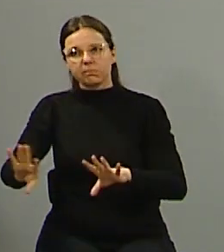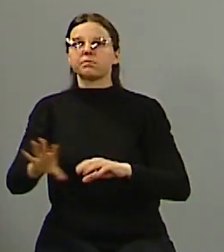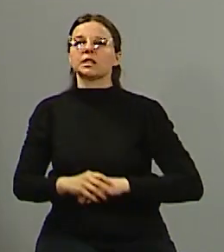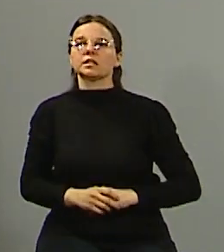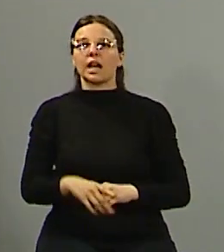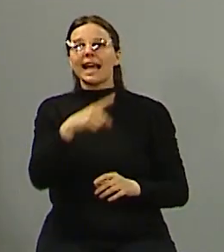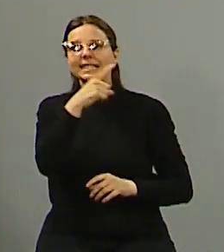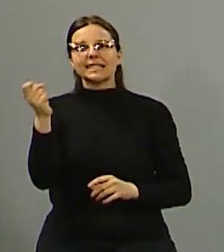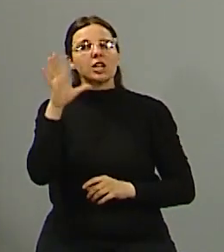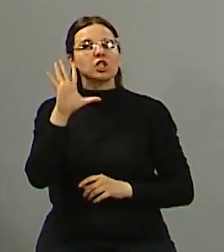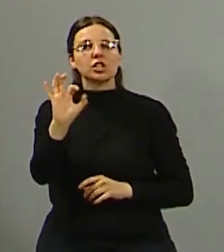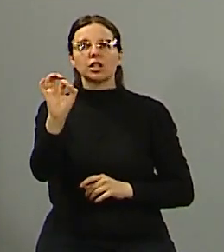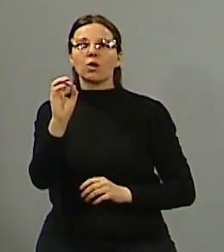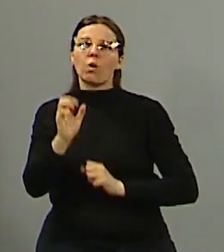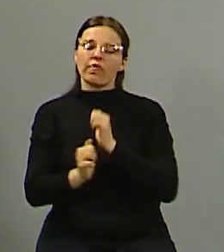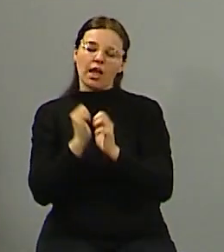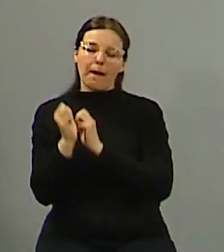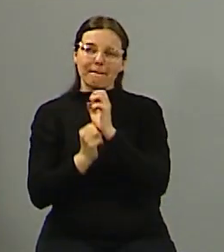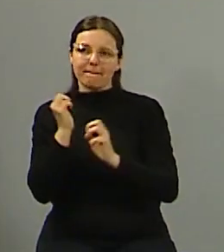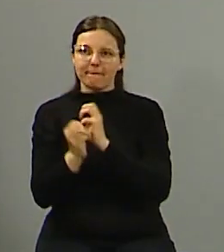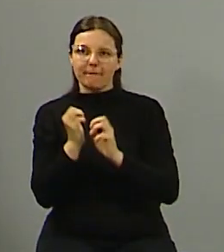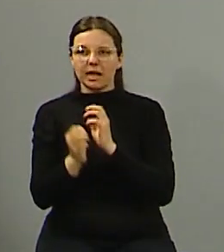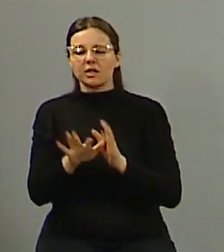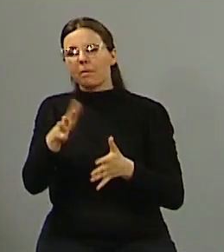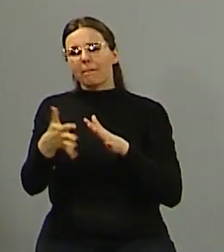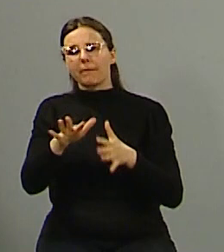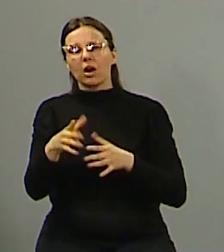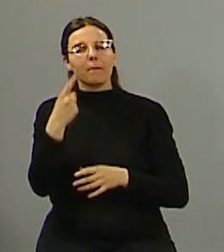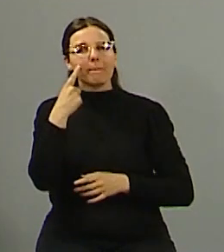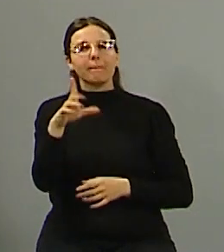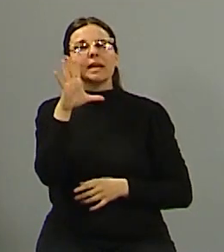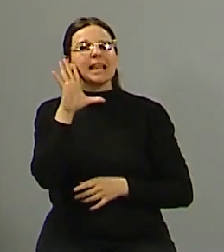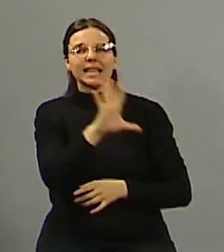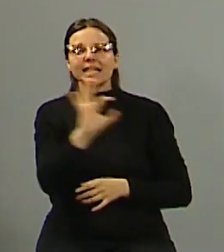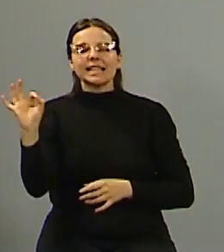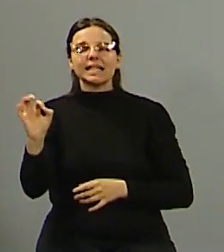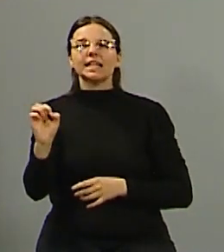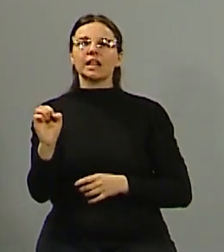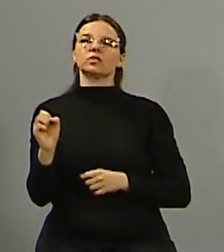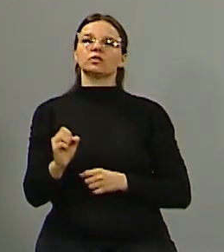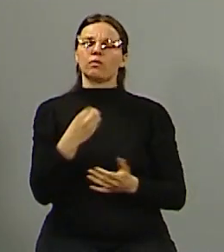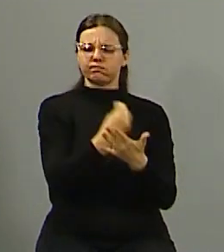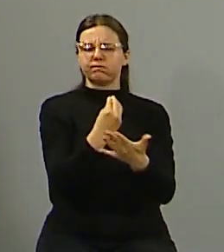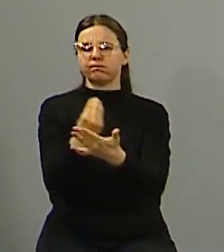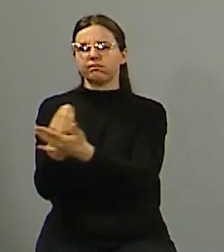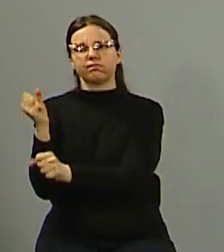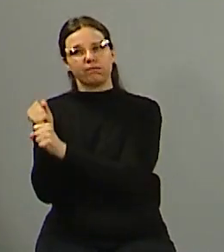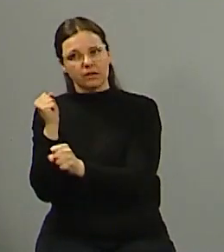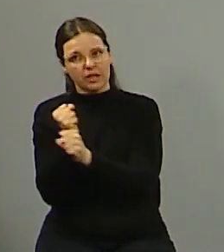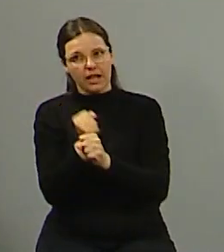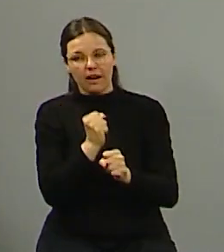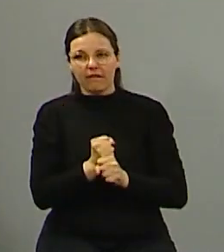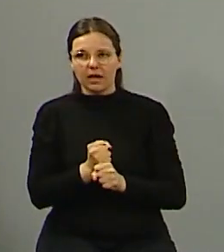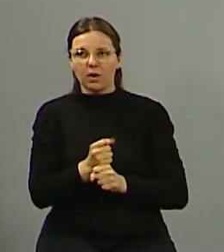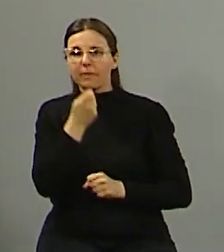pensar 150 empresas son la generación de a 10 personas 1500 puestos de trabajo entonces podemos generar con una